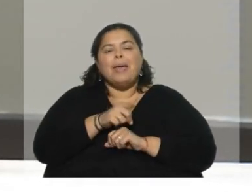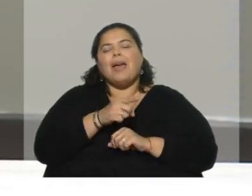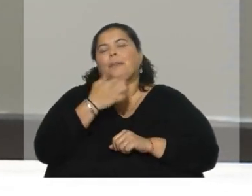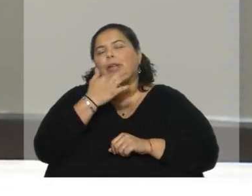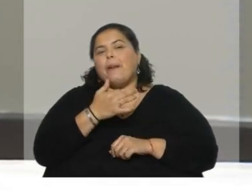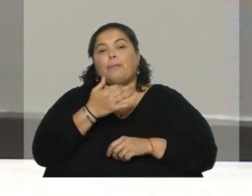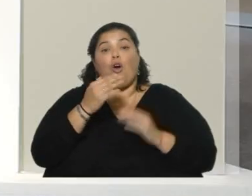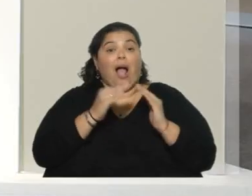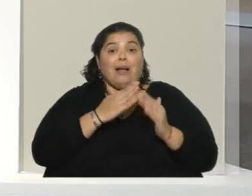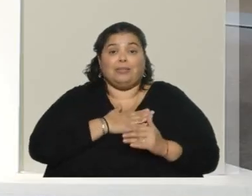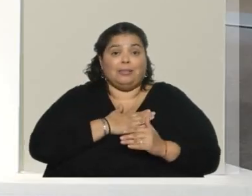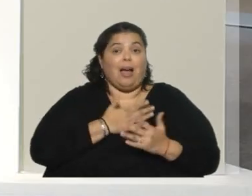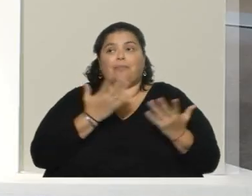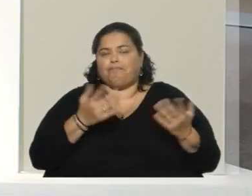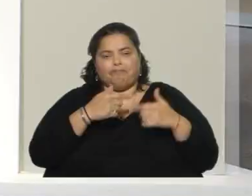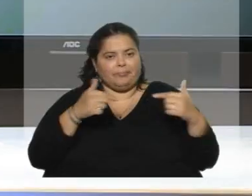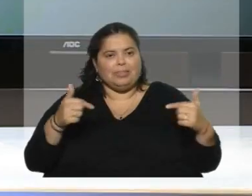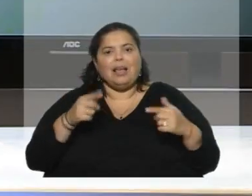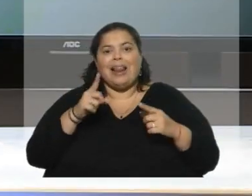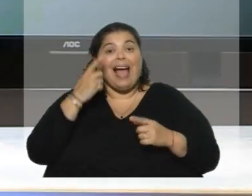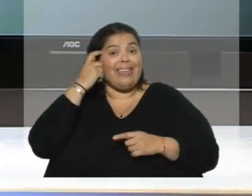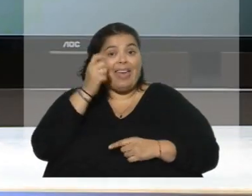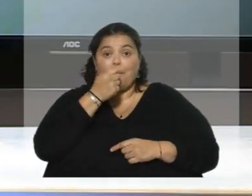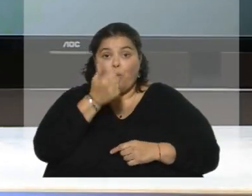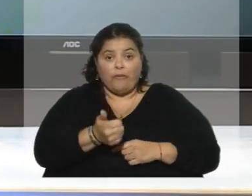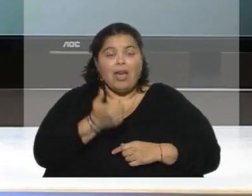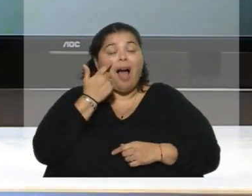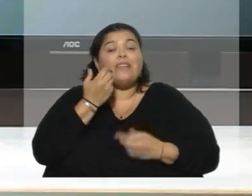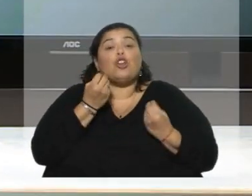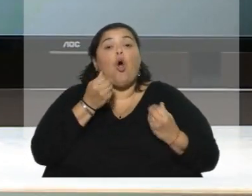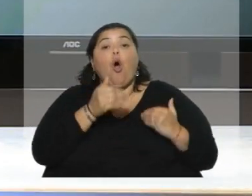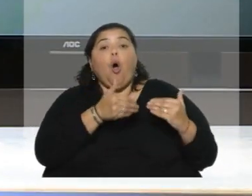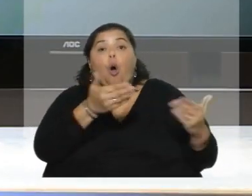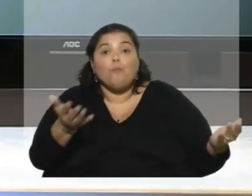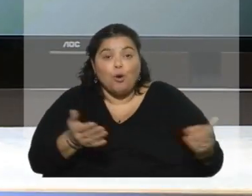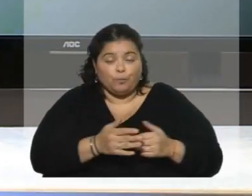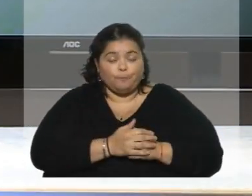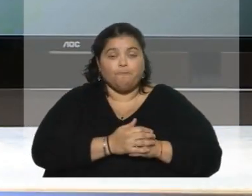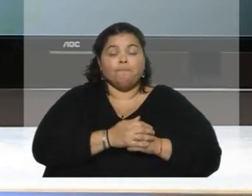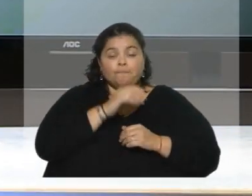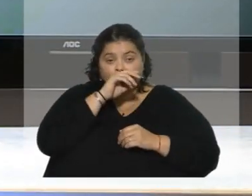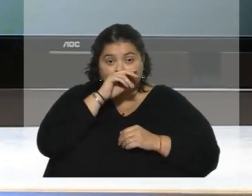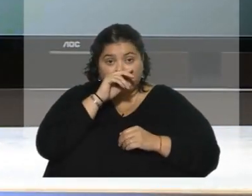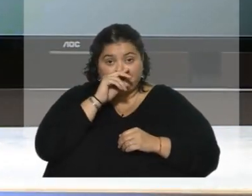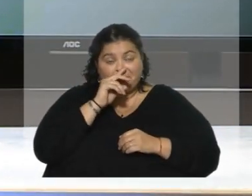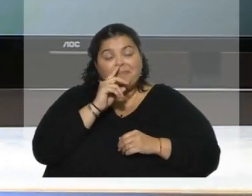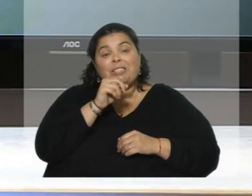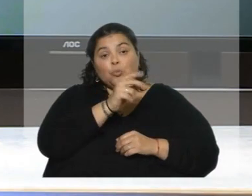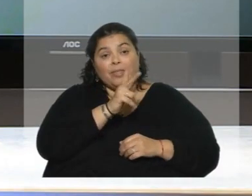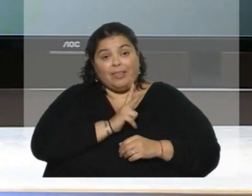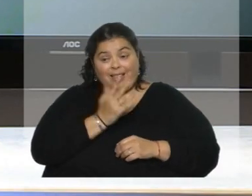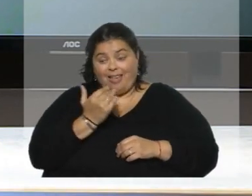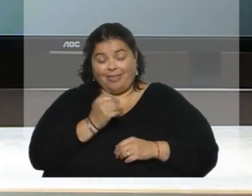volúmenes. El proyecto, la idea está muy bien, vamos a ver cómo se lleva a cabo. Porque, entre otras cosas, tú dijiste hace un ratito